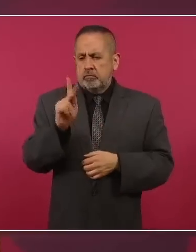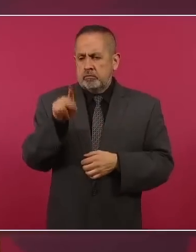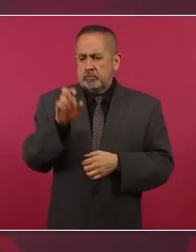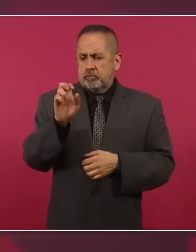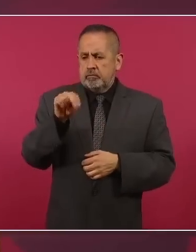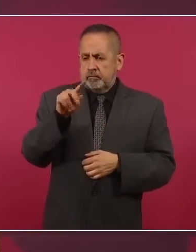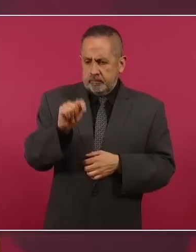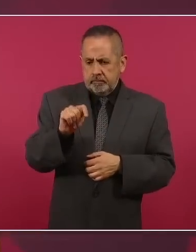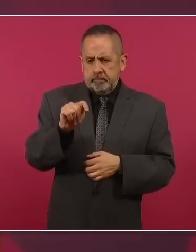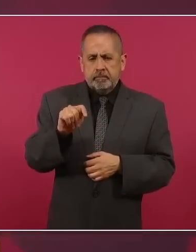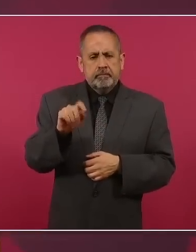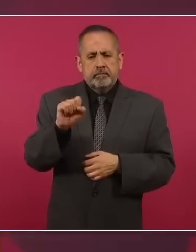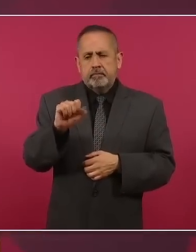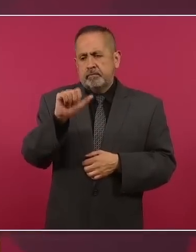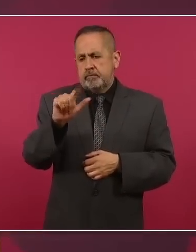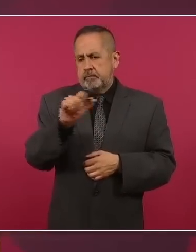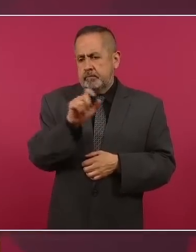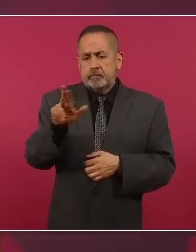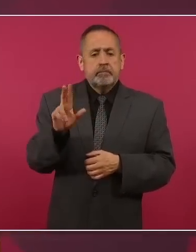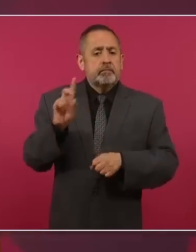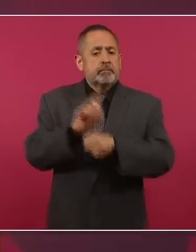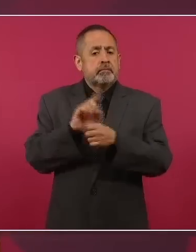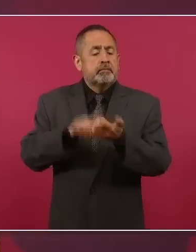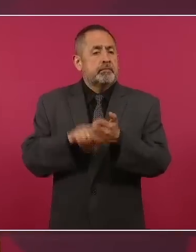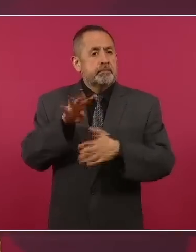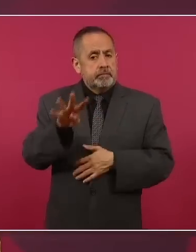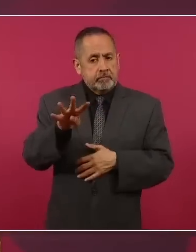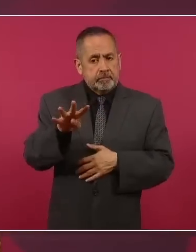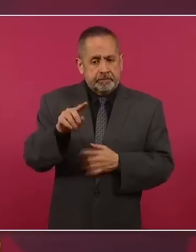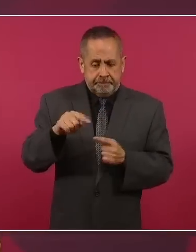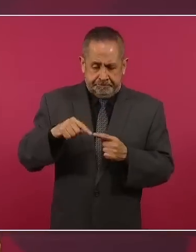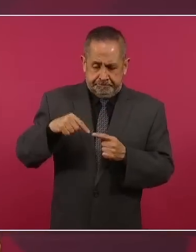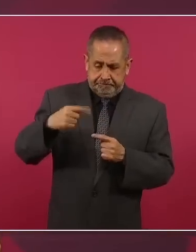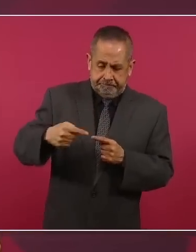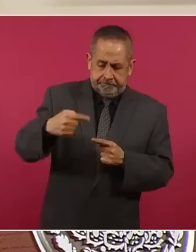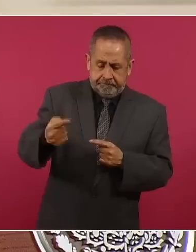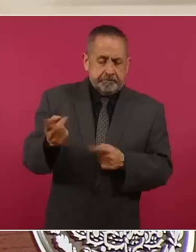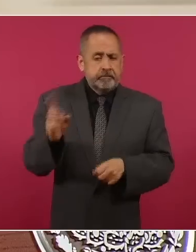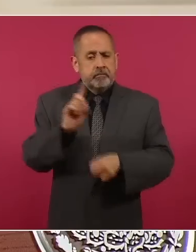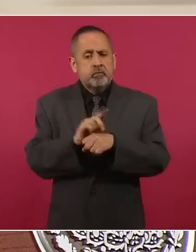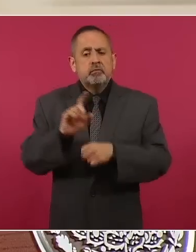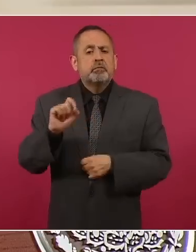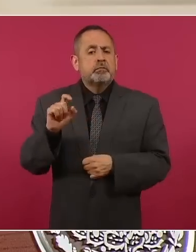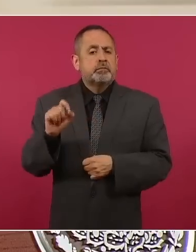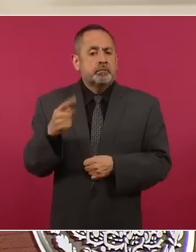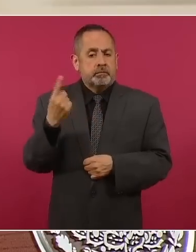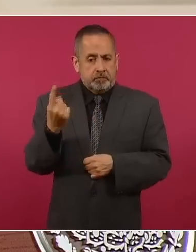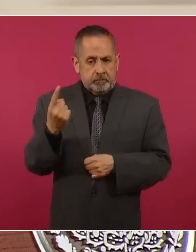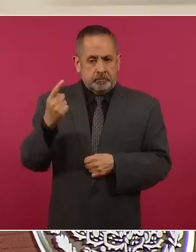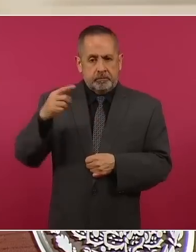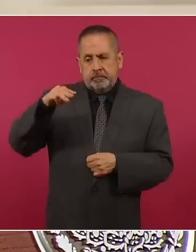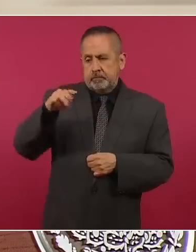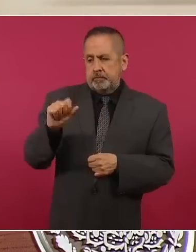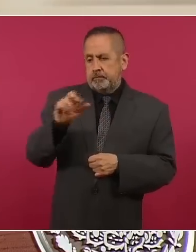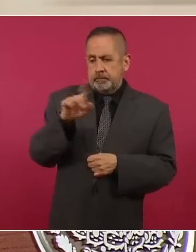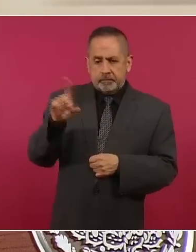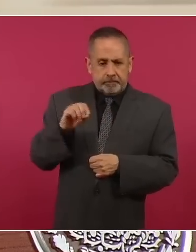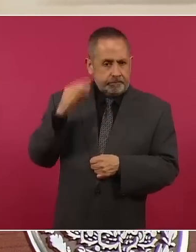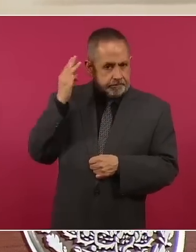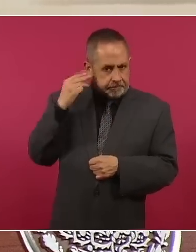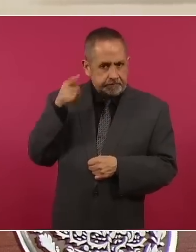el día 19 y el día 21 de marzo,